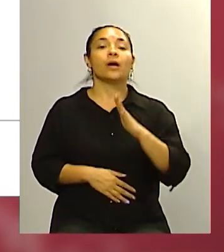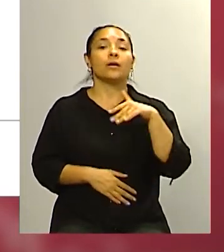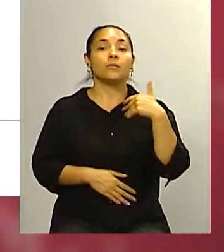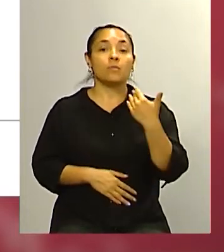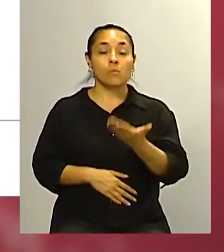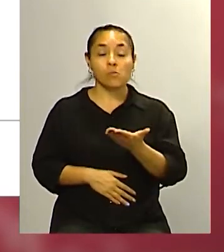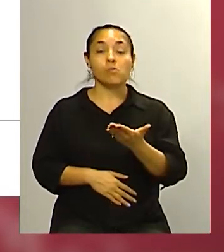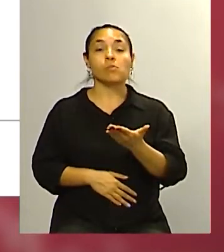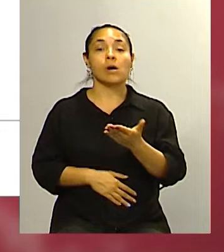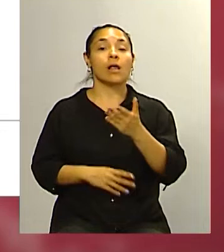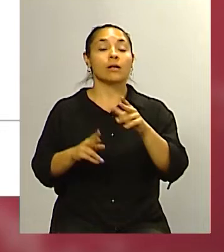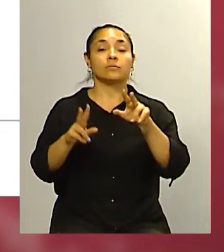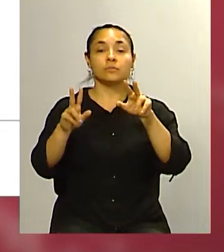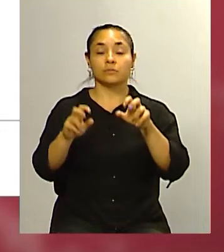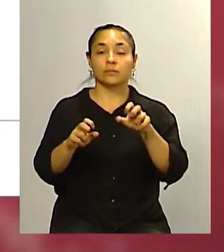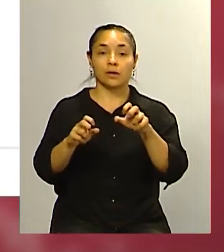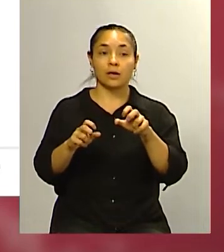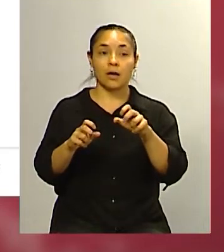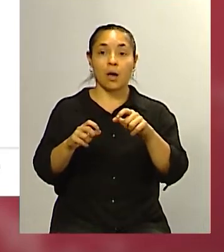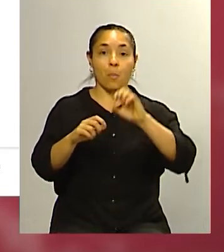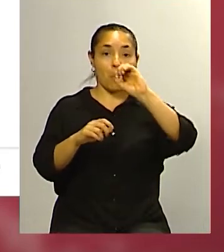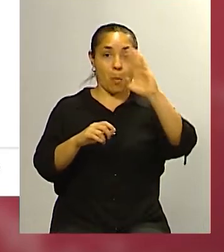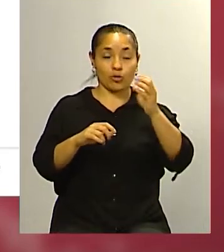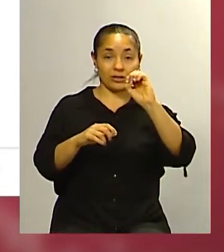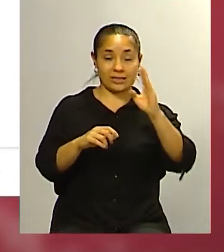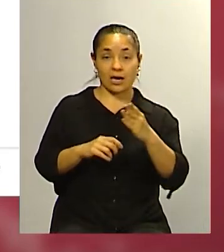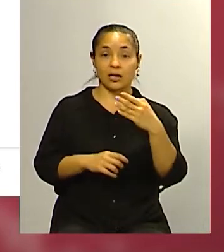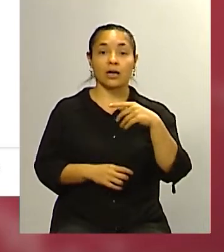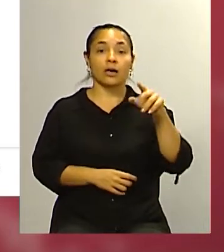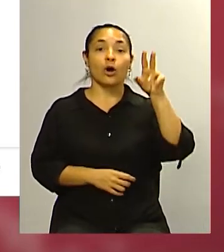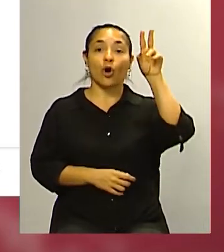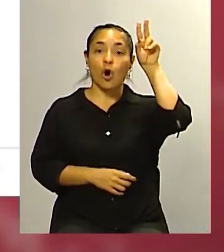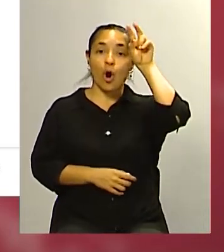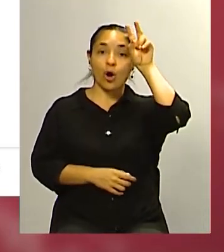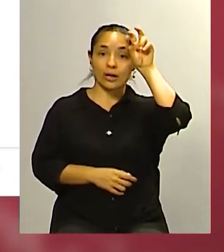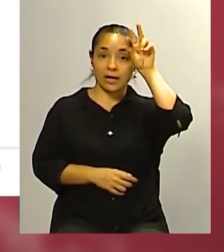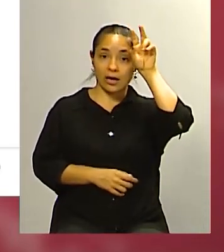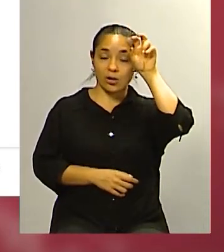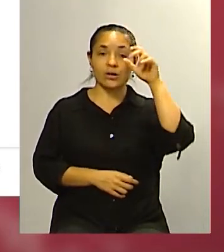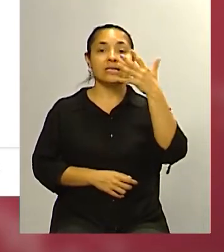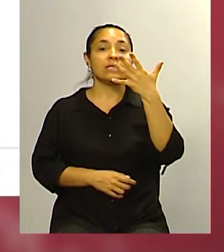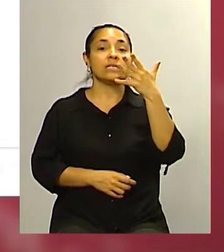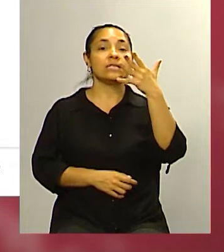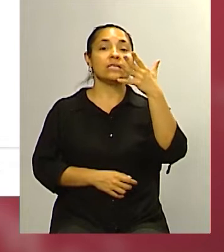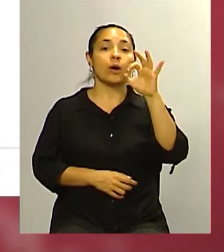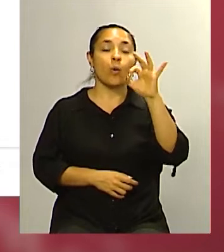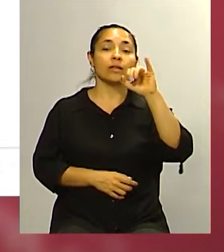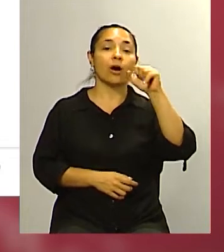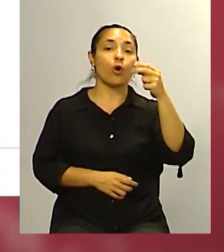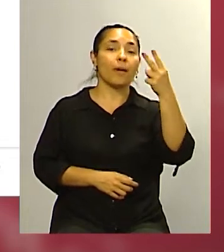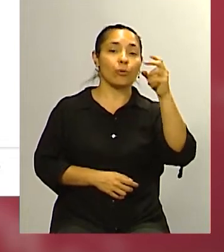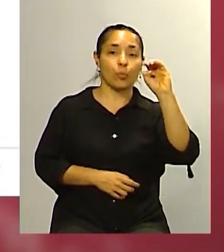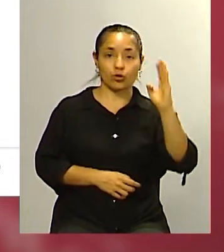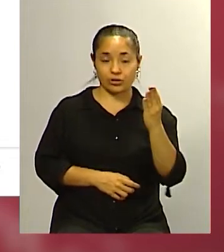en cuanto a ese cantidad de porcentaje Alfredo Cornejo hoy se lleva el 50.2%